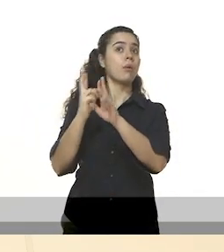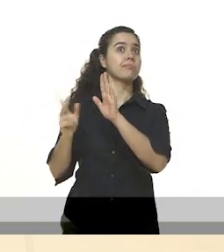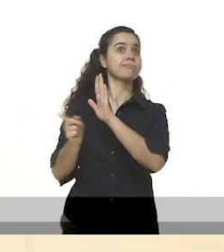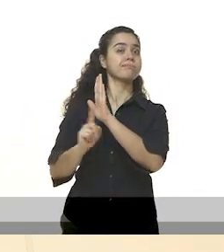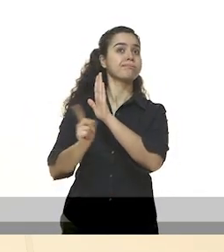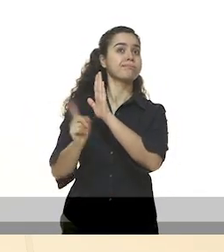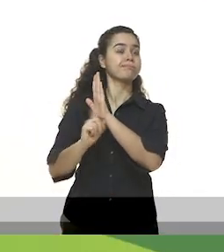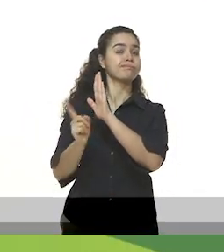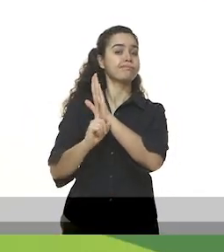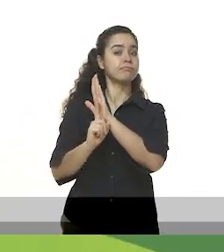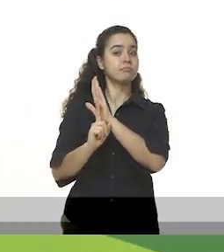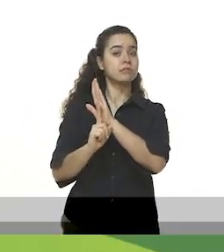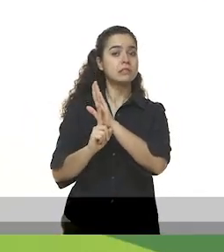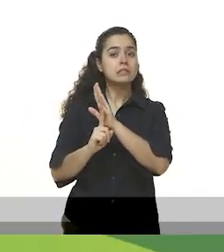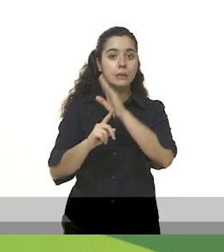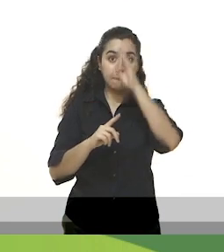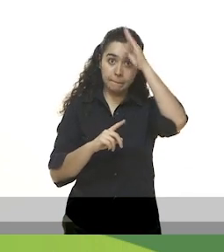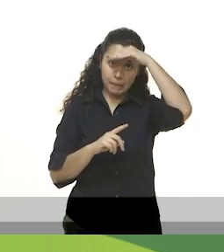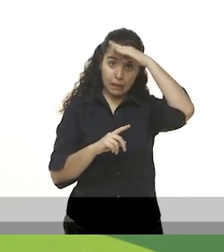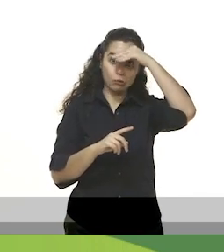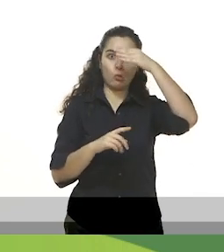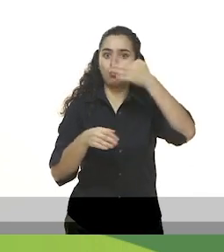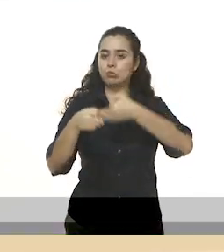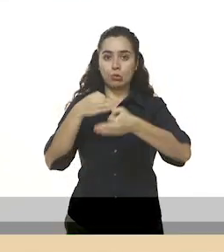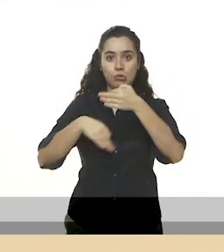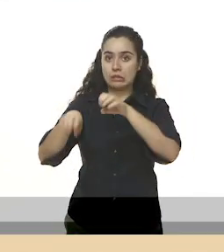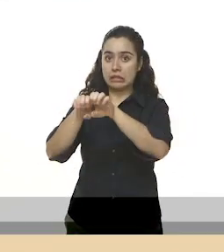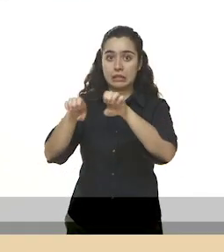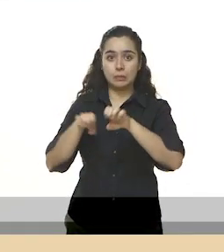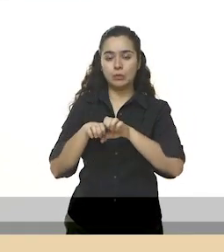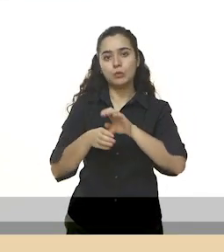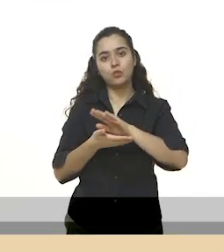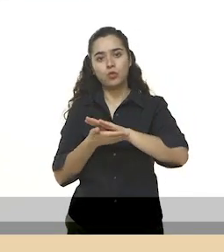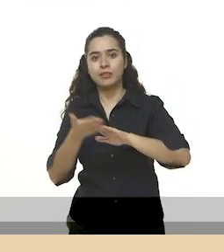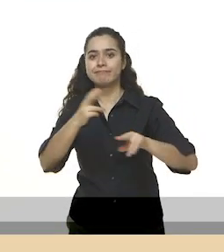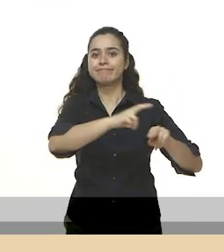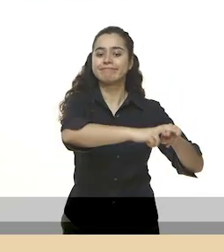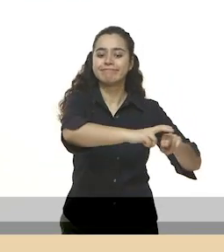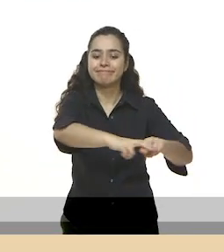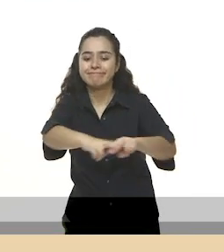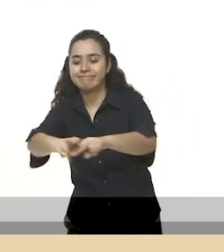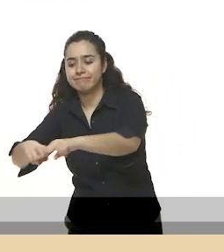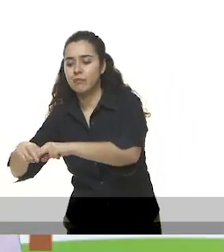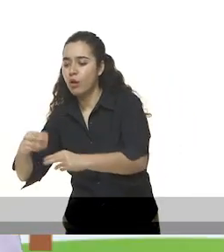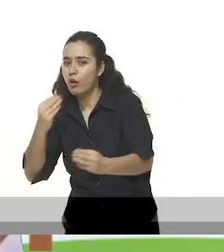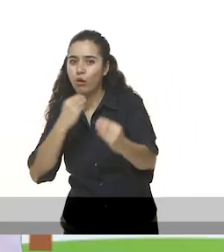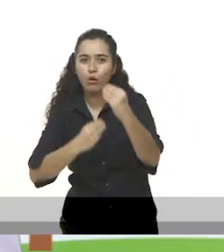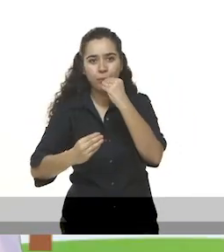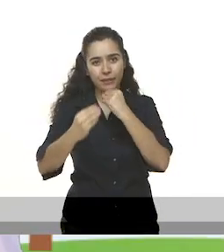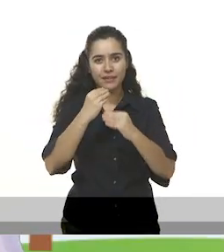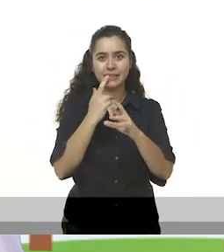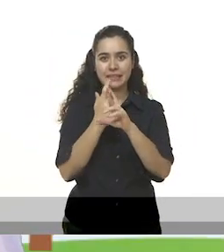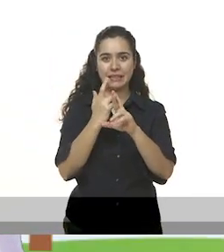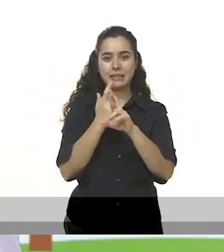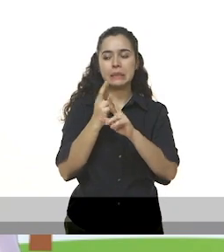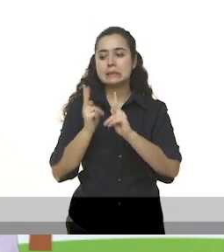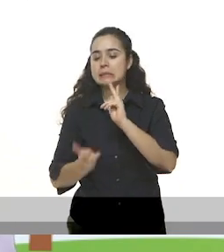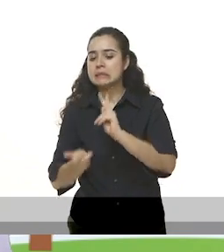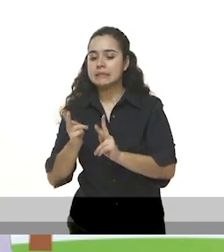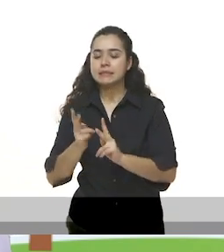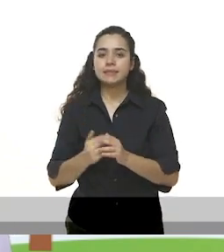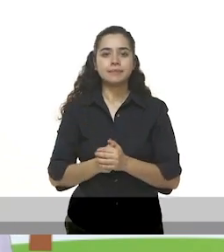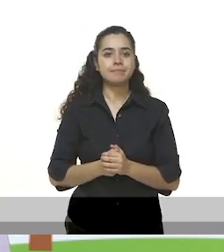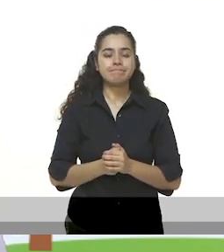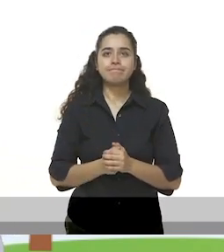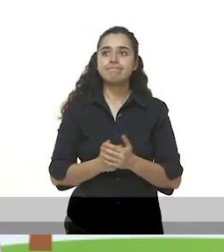alumnos salieron al recreo. Los integrantes de la tropa salieron al recreo y se sentaron en círculo para tomar su refrigerio. Comenzaron a platicar de lo